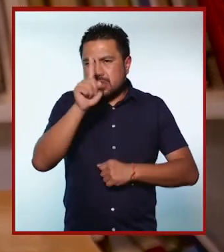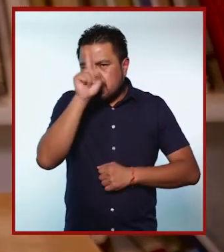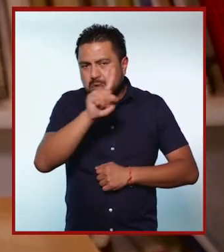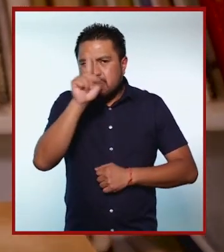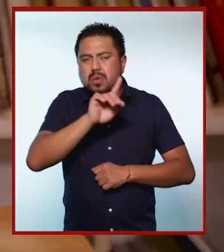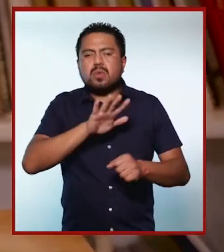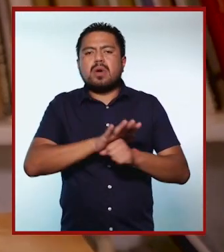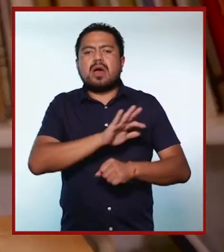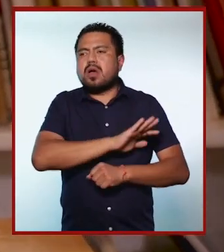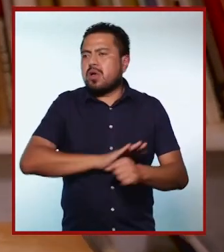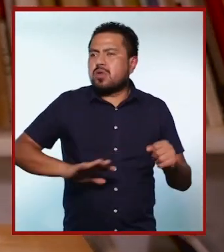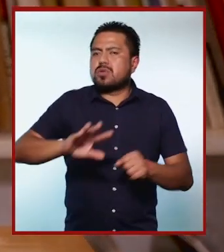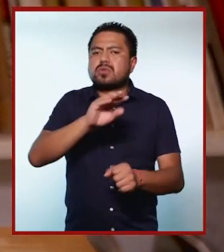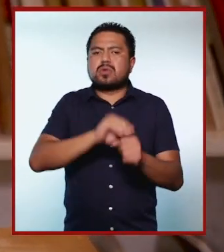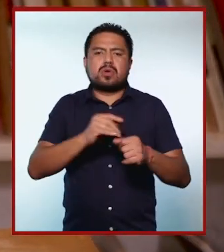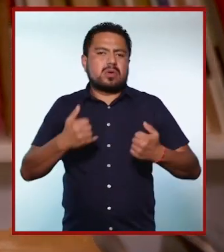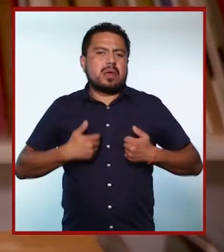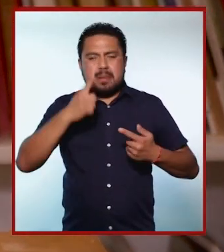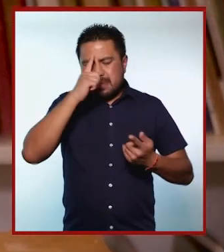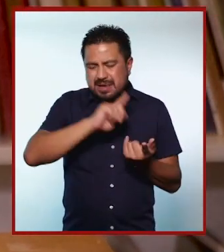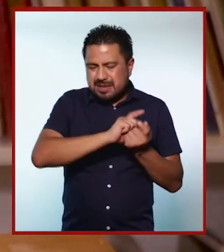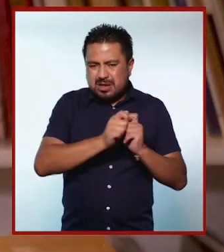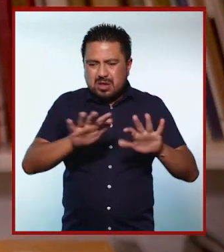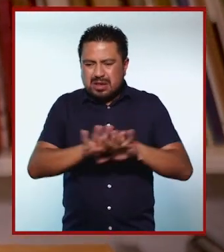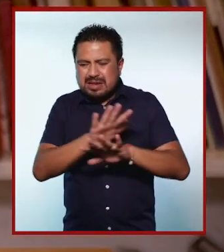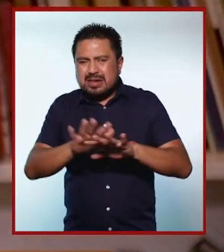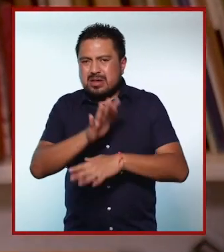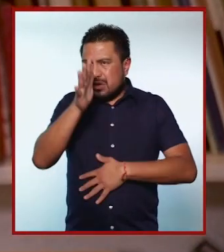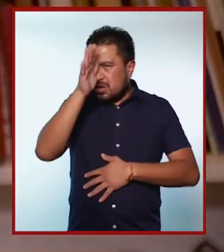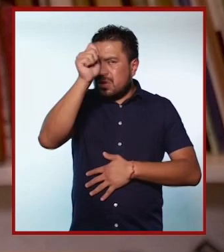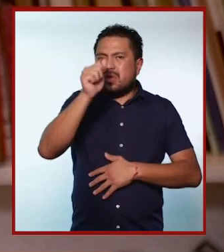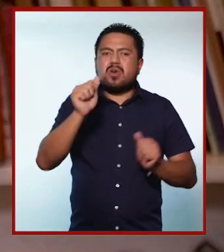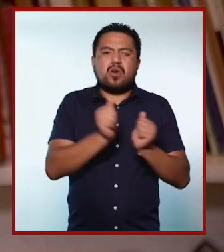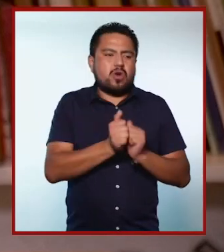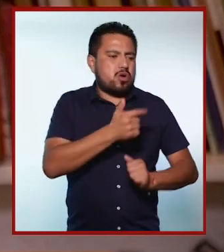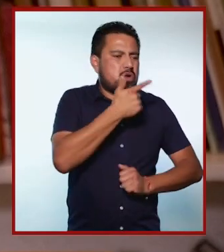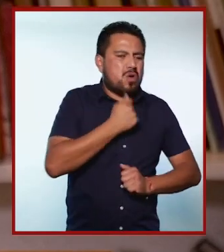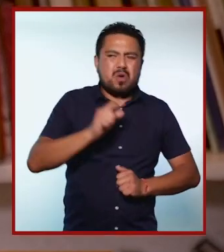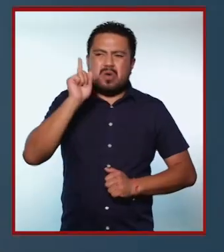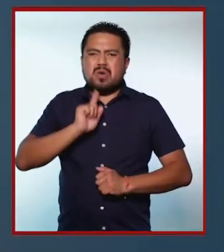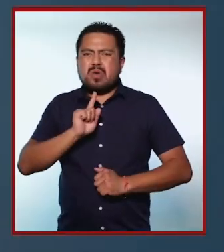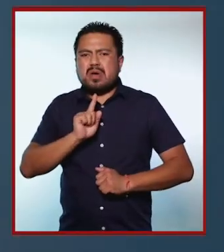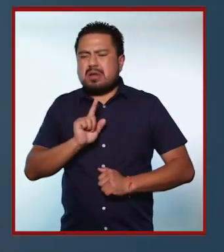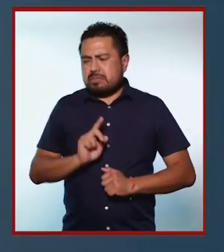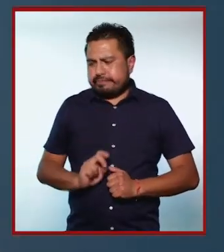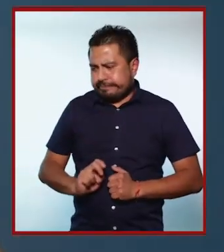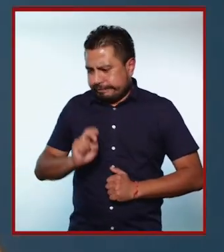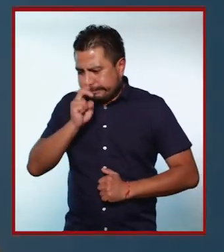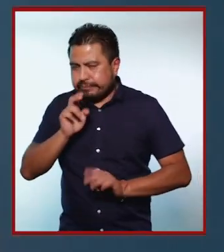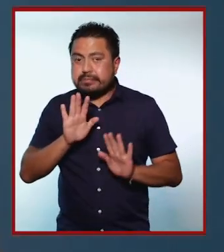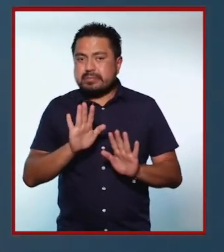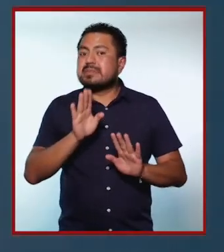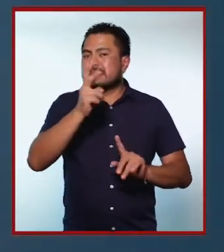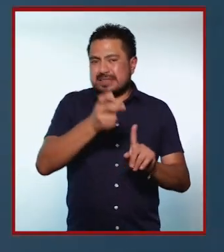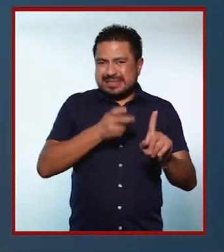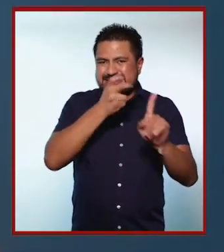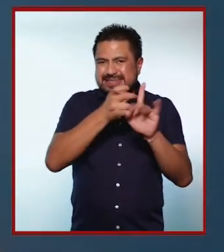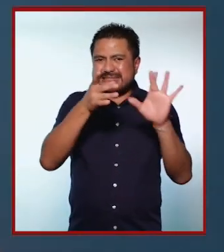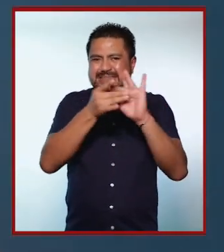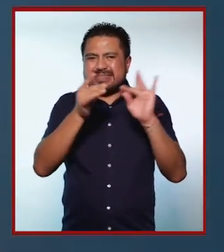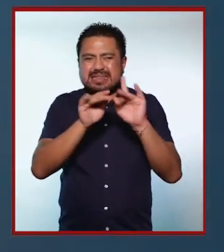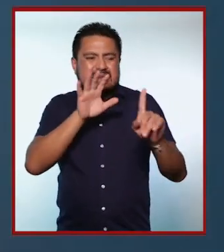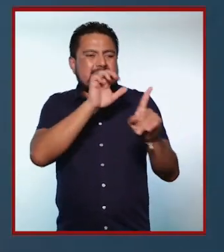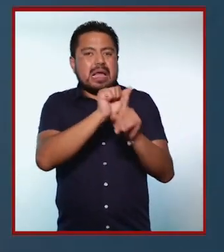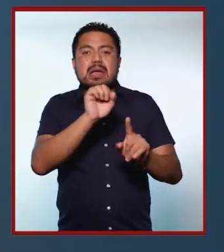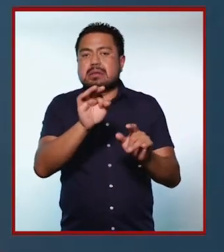de esto, ¿qué le recomendarías a las y los jóvenes para transformar los conceptos de feminidad y masculinidad restrictiva? Bueno, justo es eso,